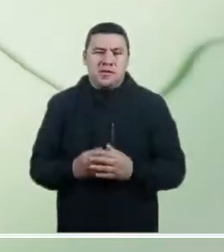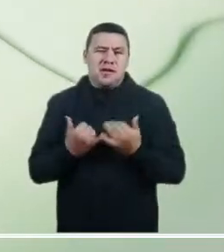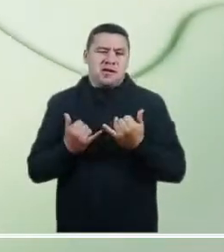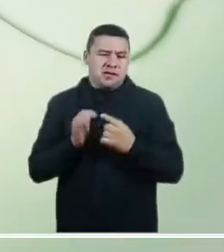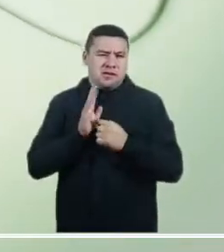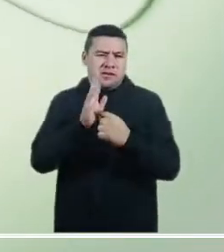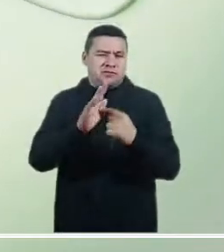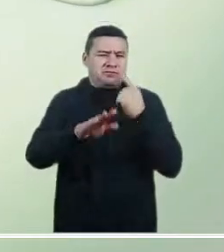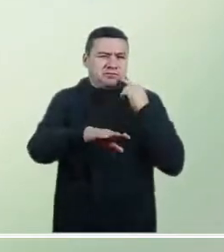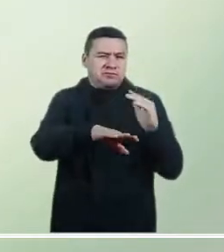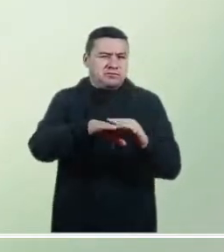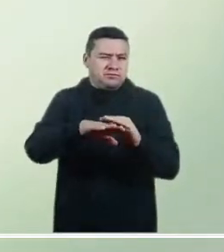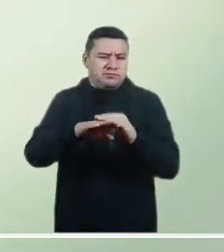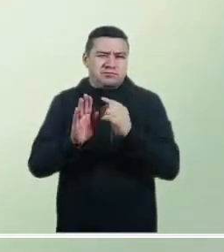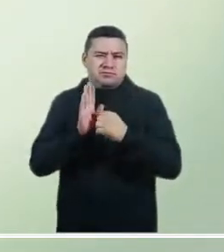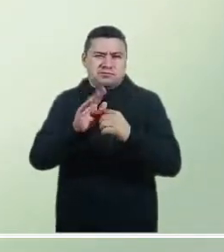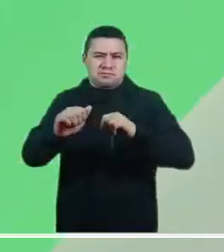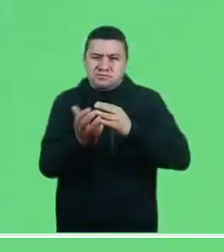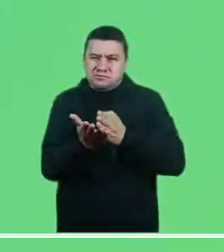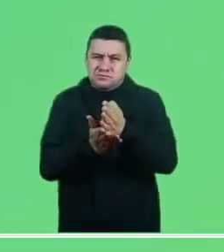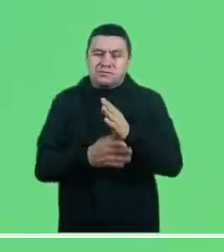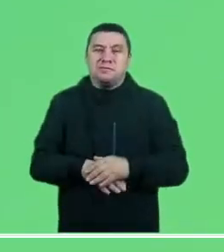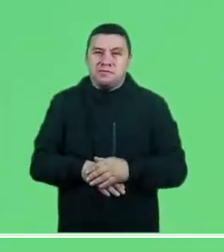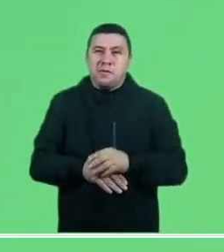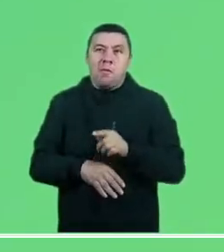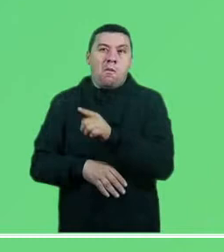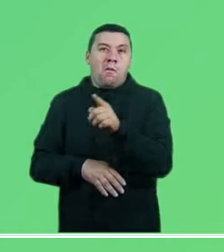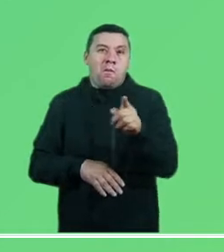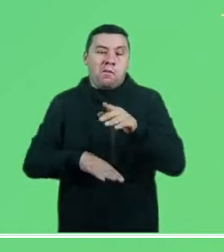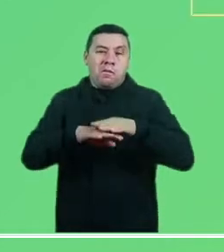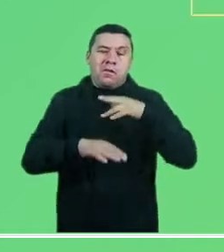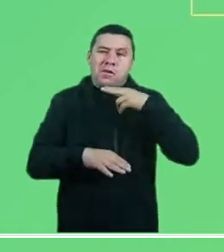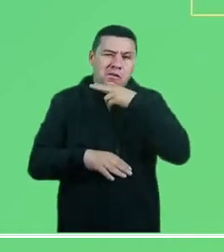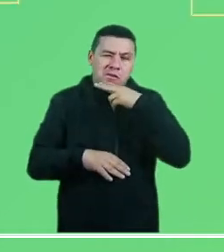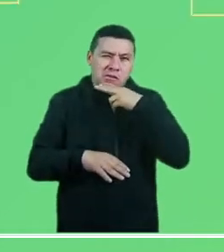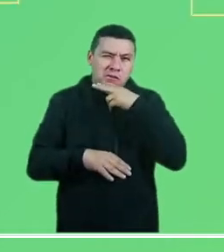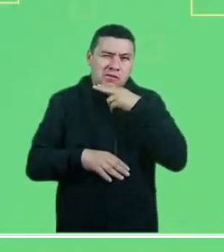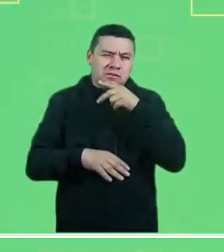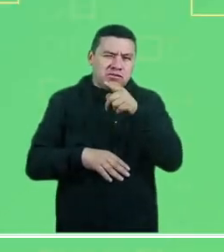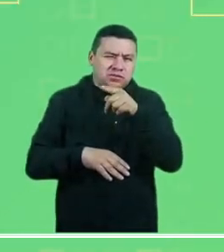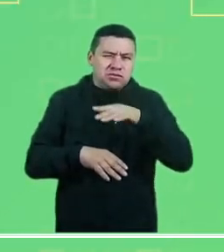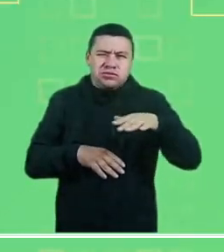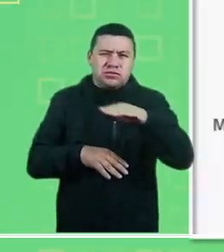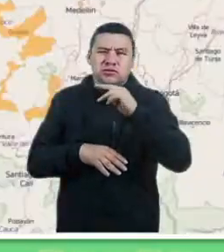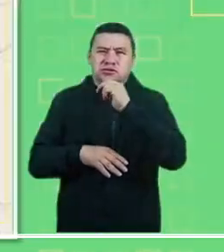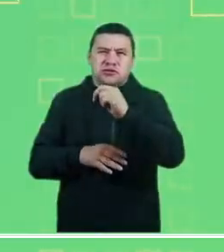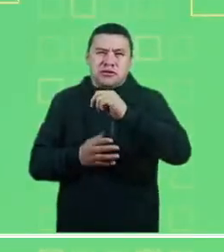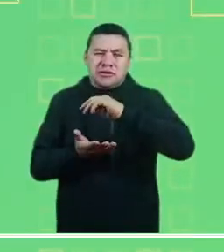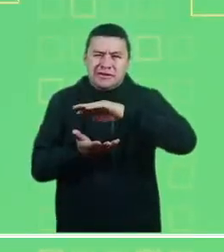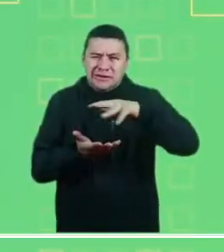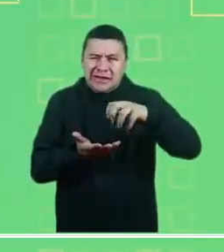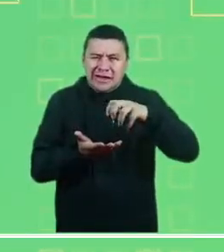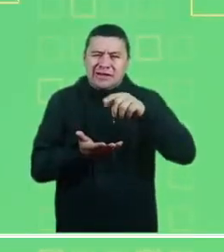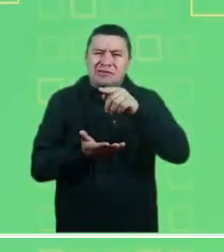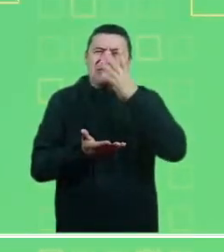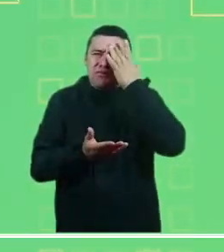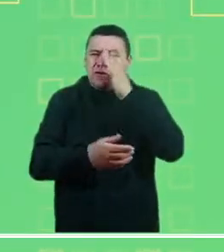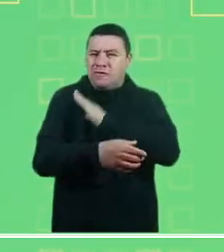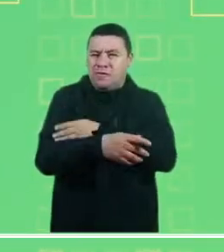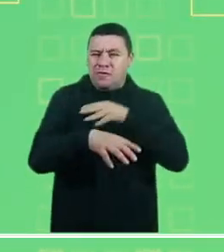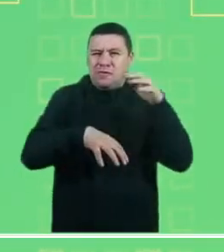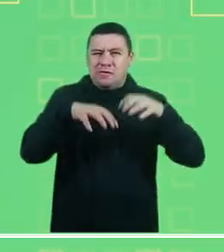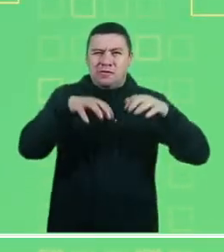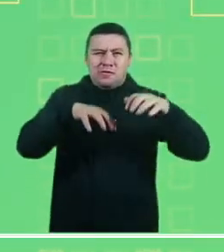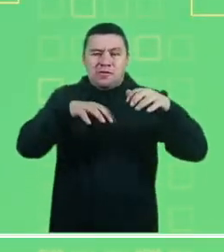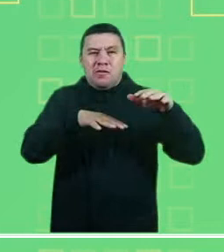seco y cielo parcialmente nublado. Veamos ahora las alertas que se encuentran activas. Persiste la alerta roja en Abrego,